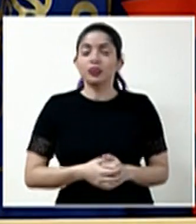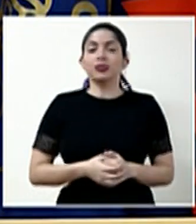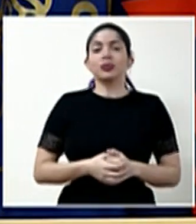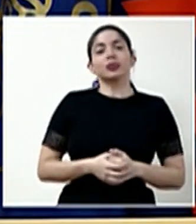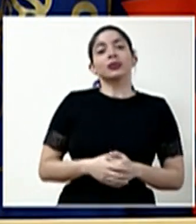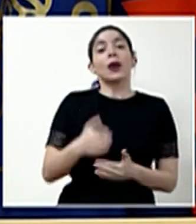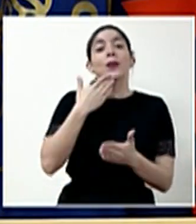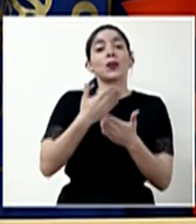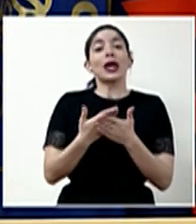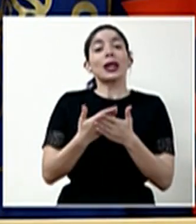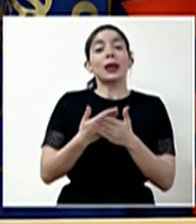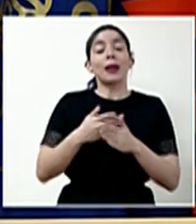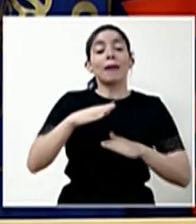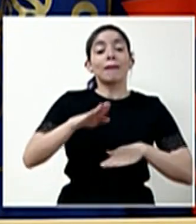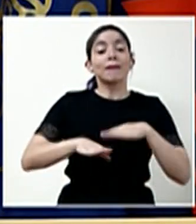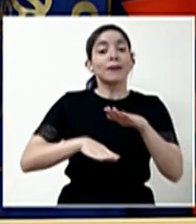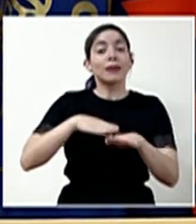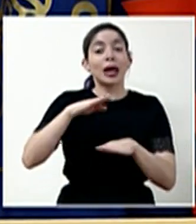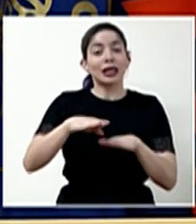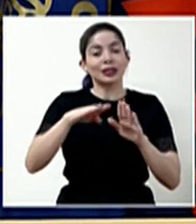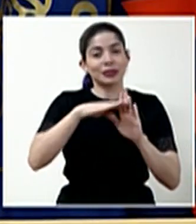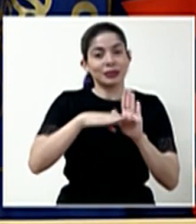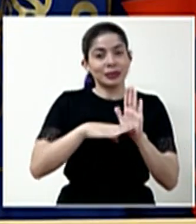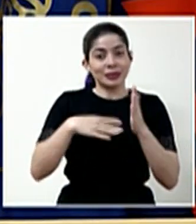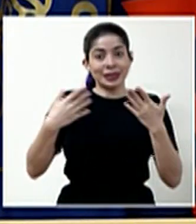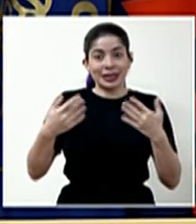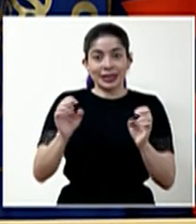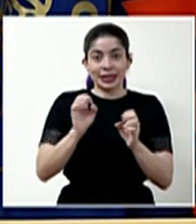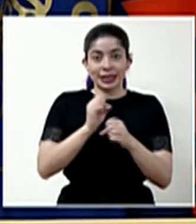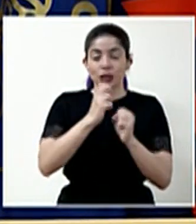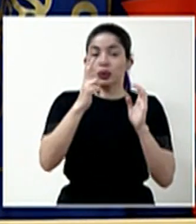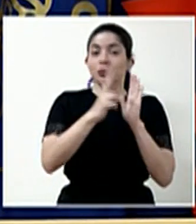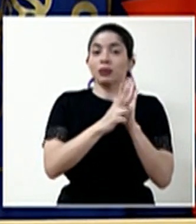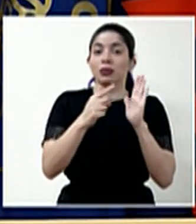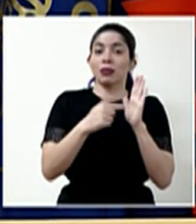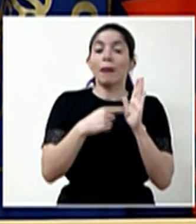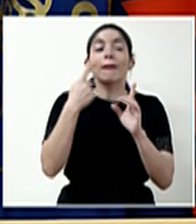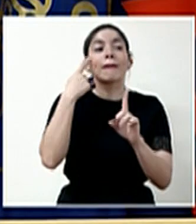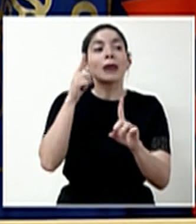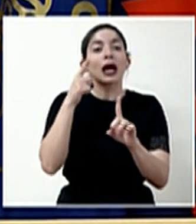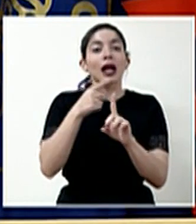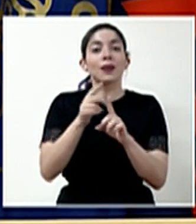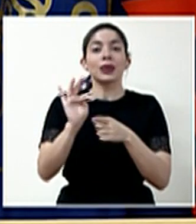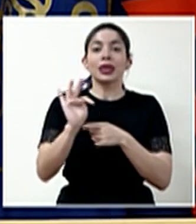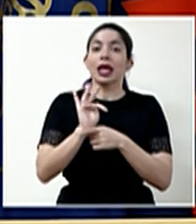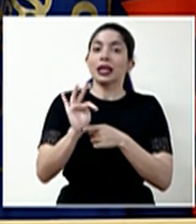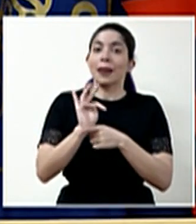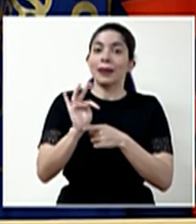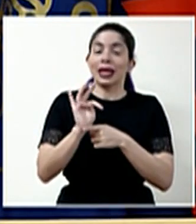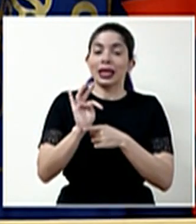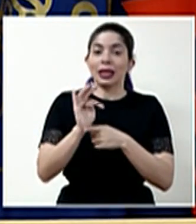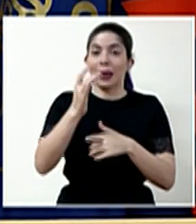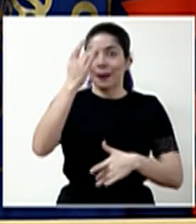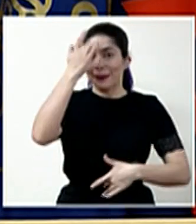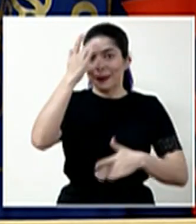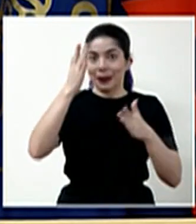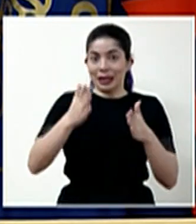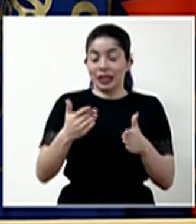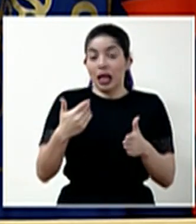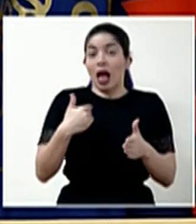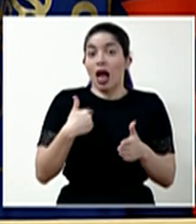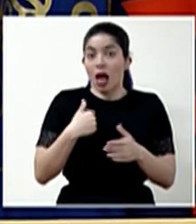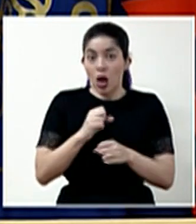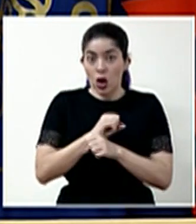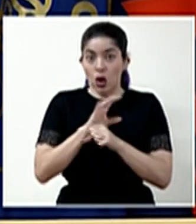Bueno, el protocolo que se elaboró y se aprobó para el tratamiento de pacientes COVID-19